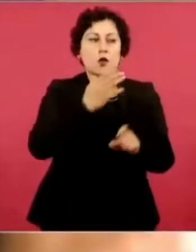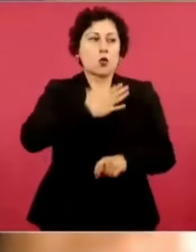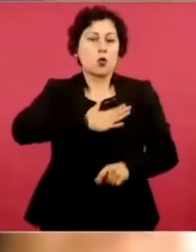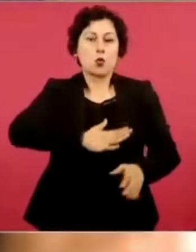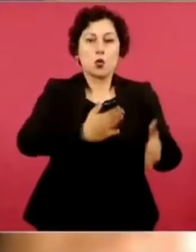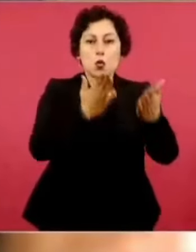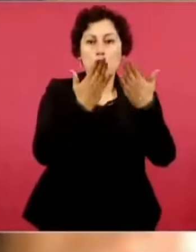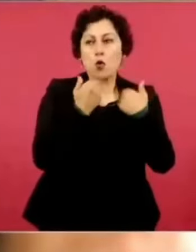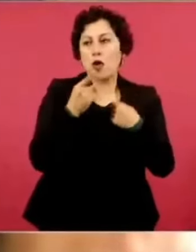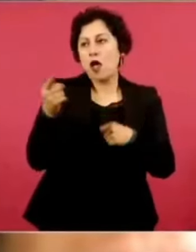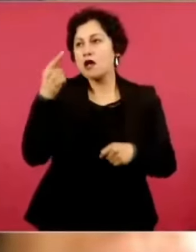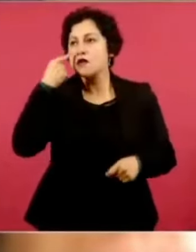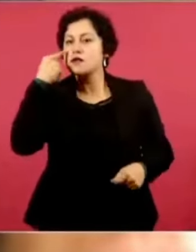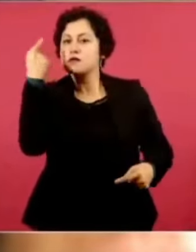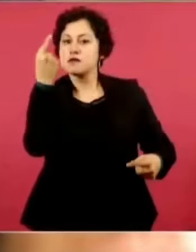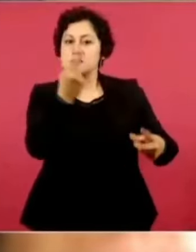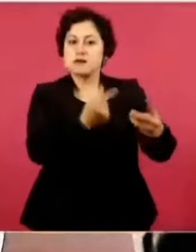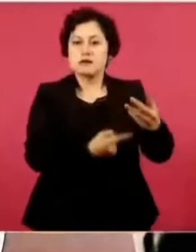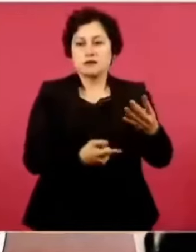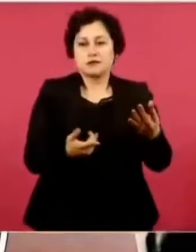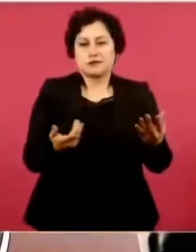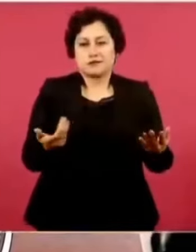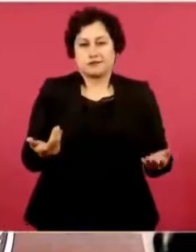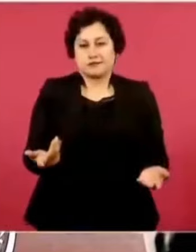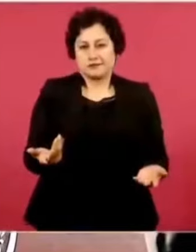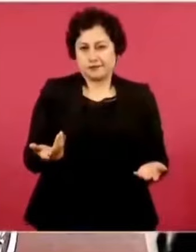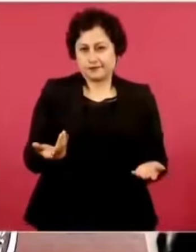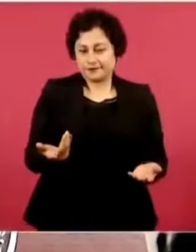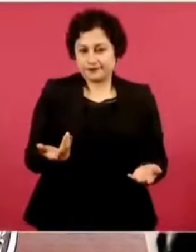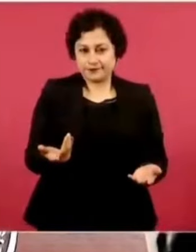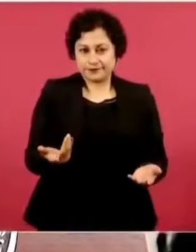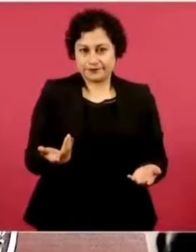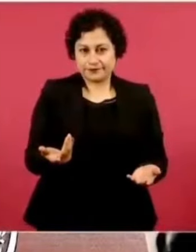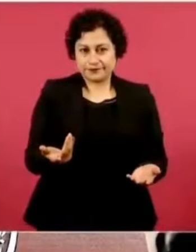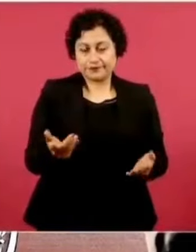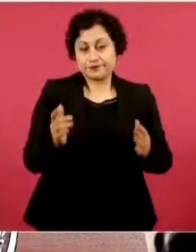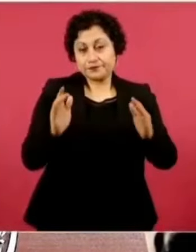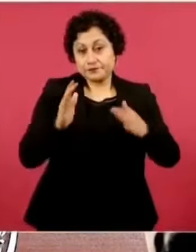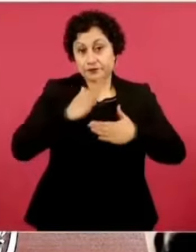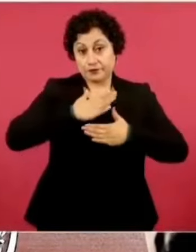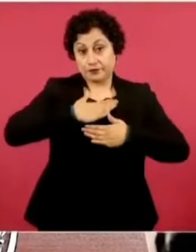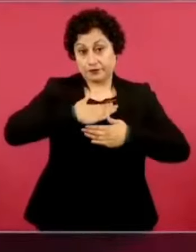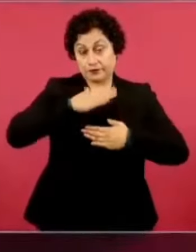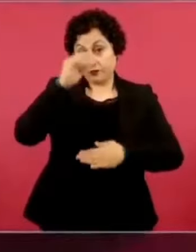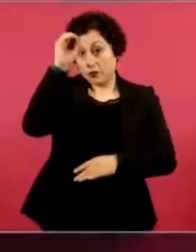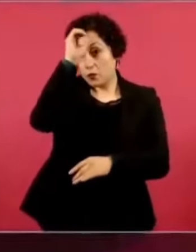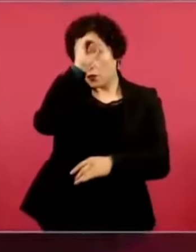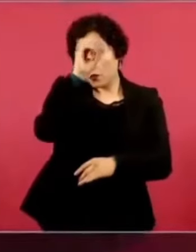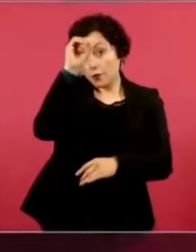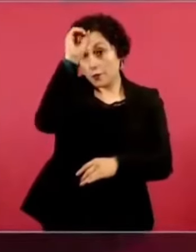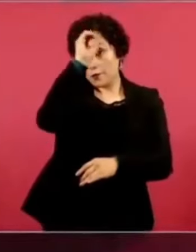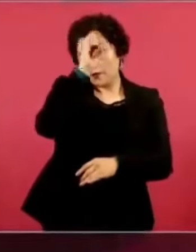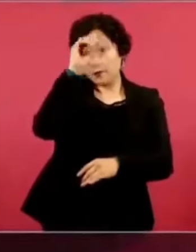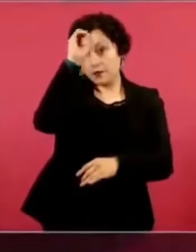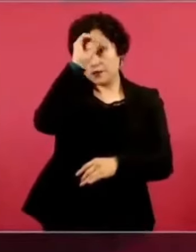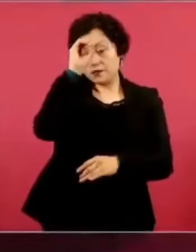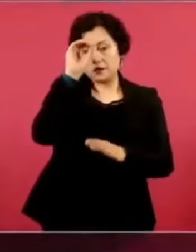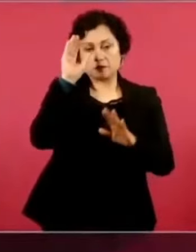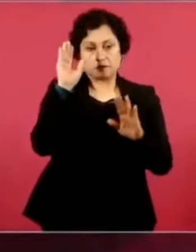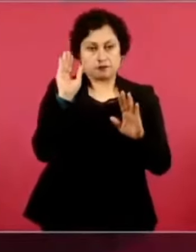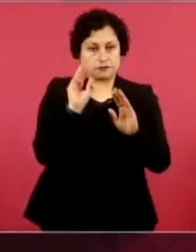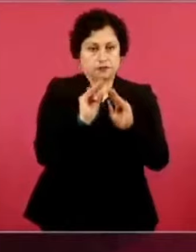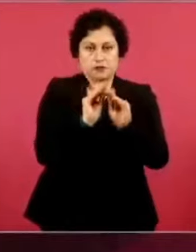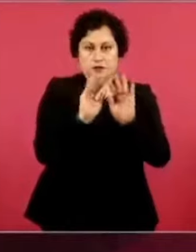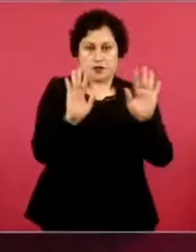esa es la opinión que tengo, desde luego yo respeto